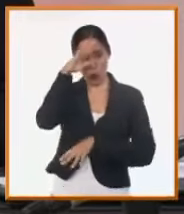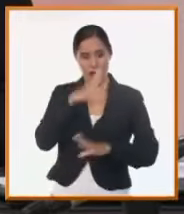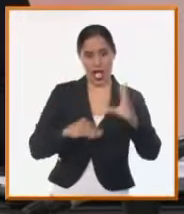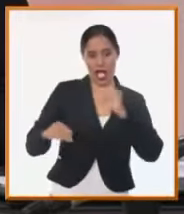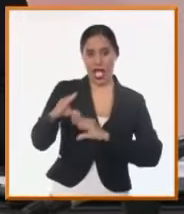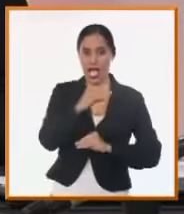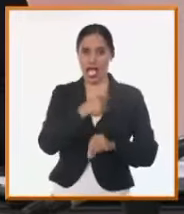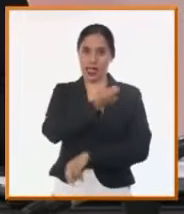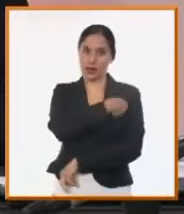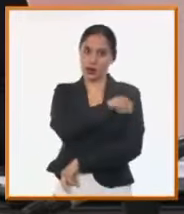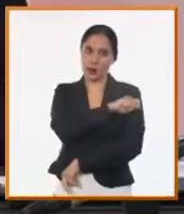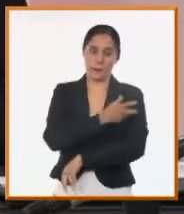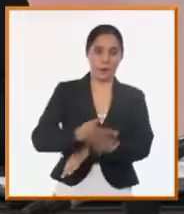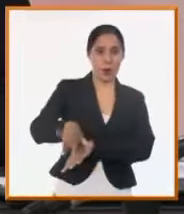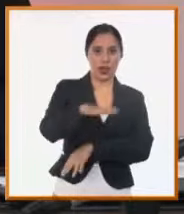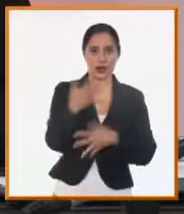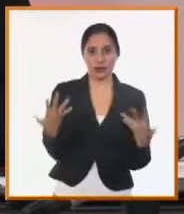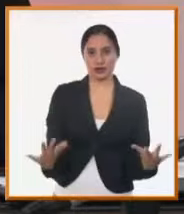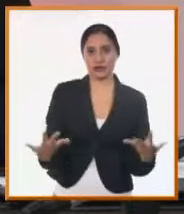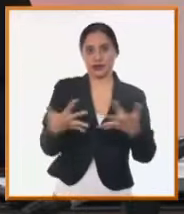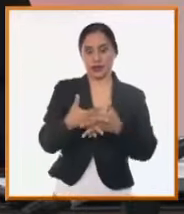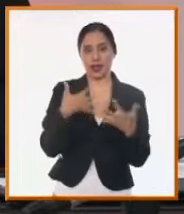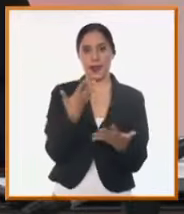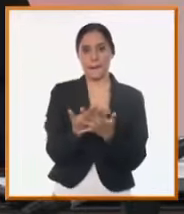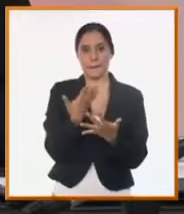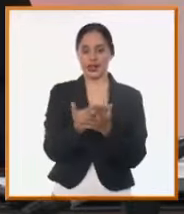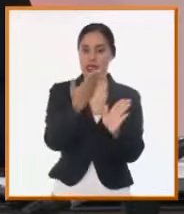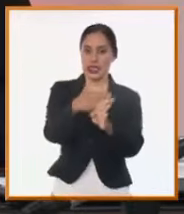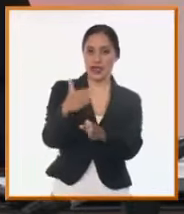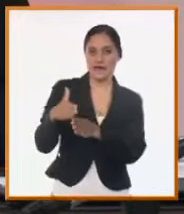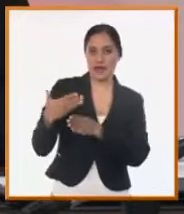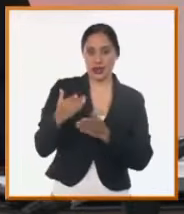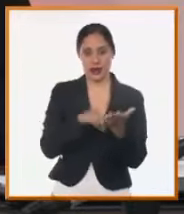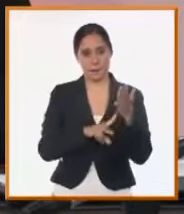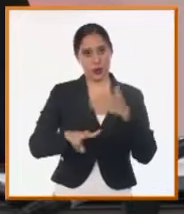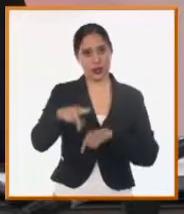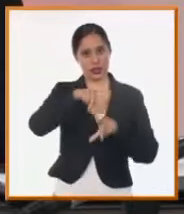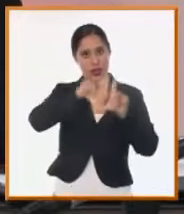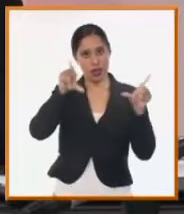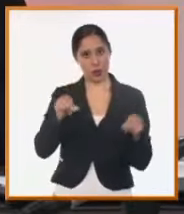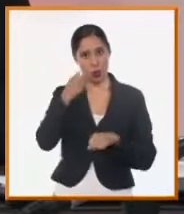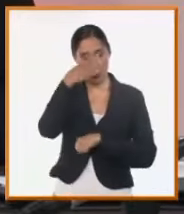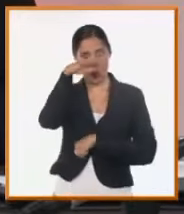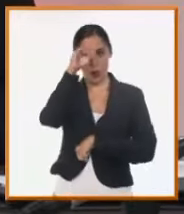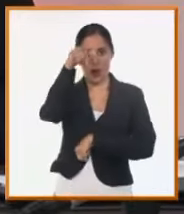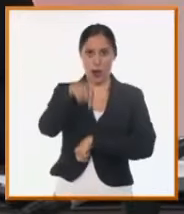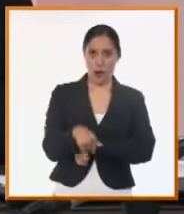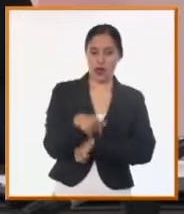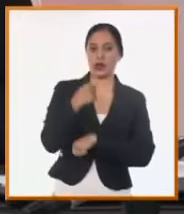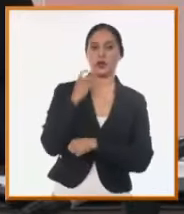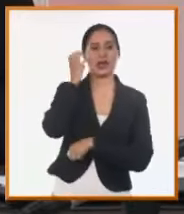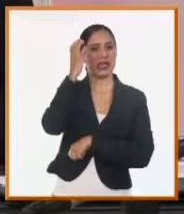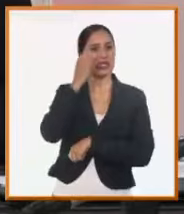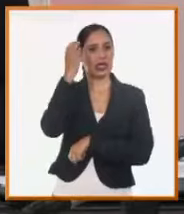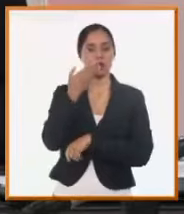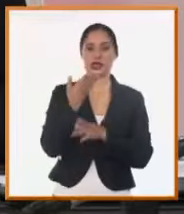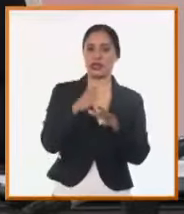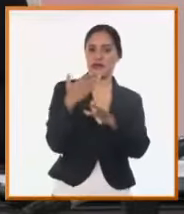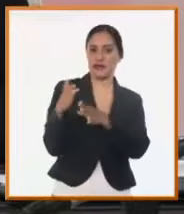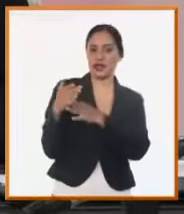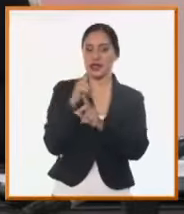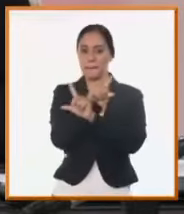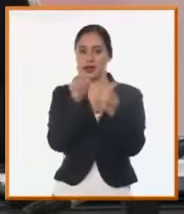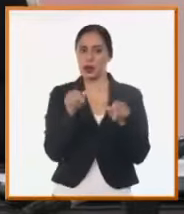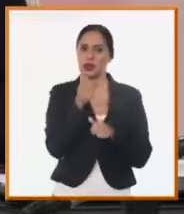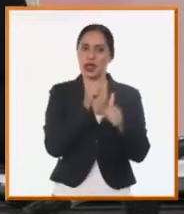los representantes del grupo empresarial y de sus empresas en diversas provincias de nuestro país. Así que con sus opiniones, con sus interrogantes,